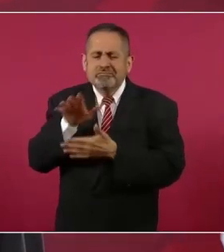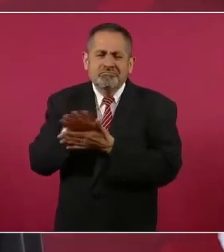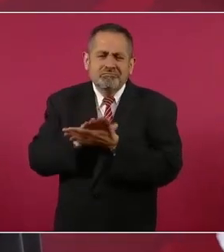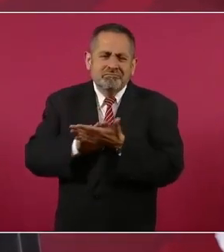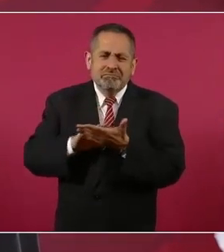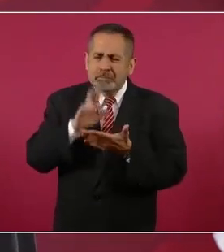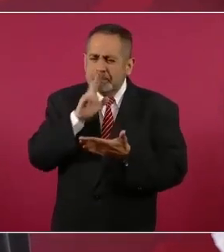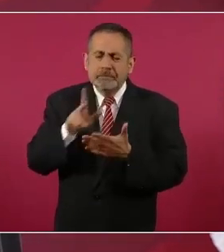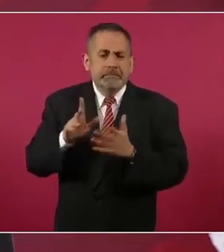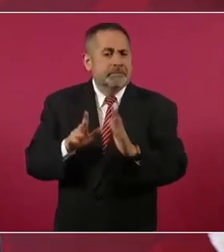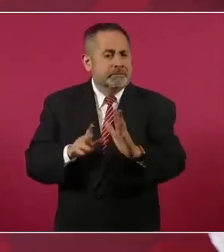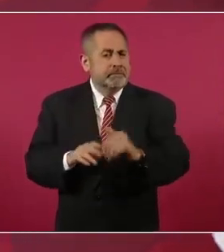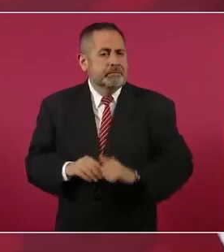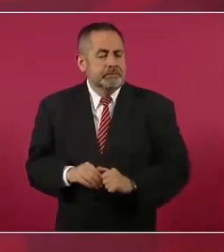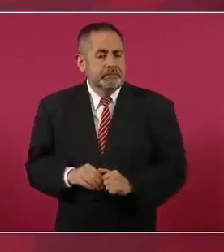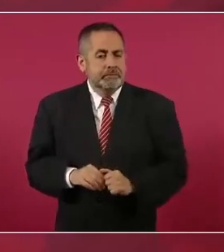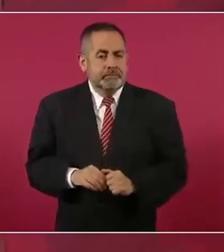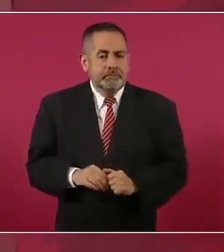incluso